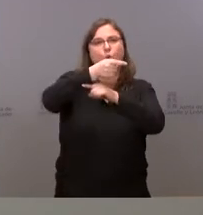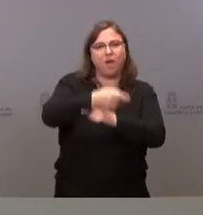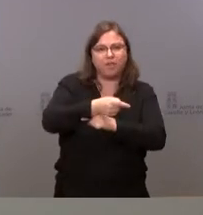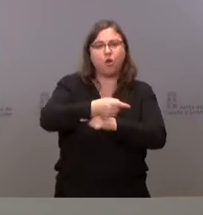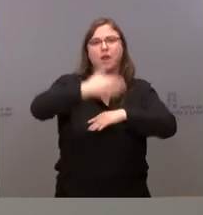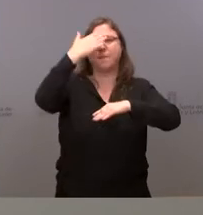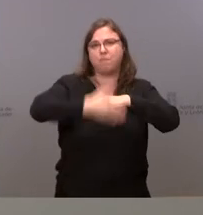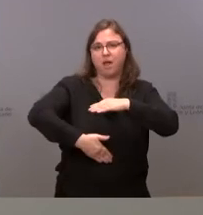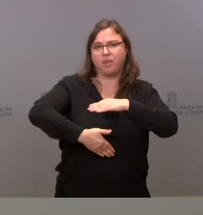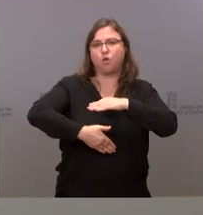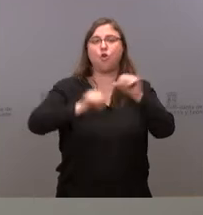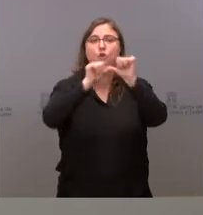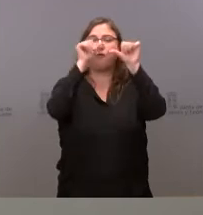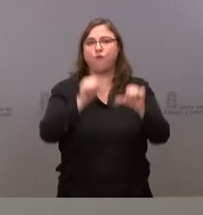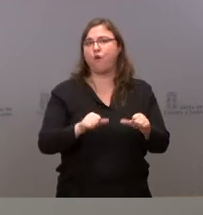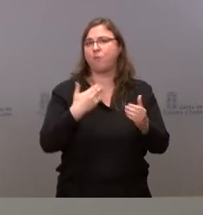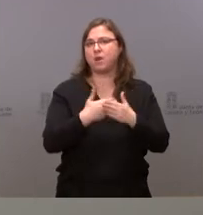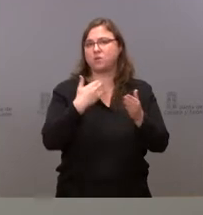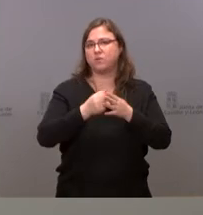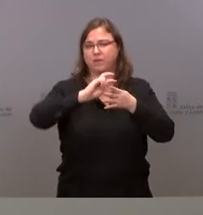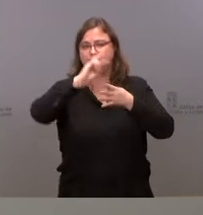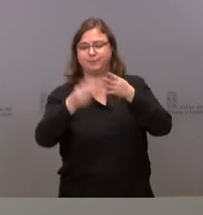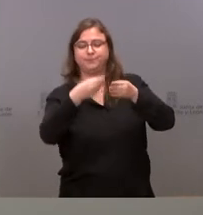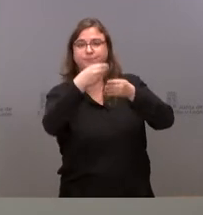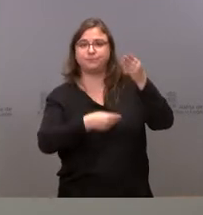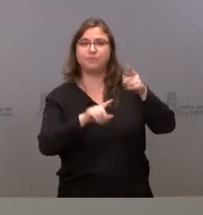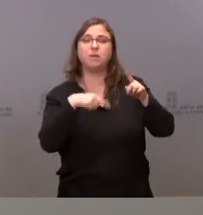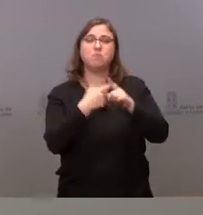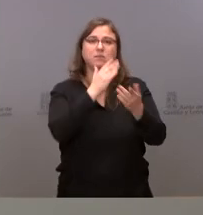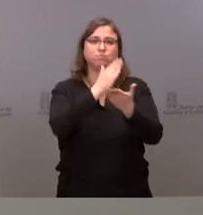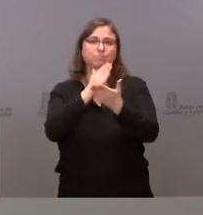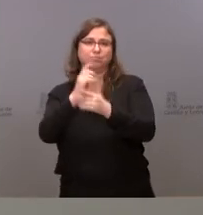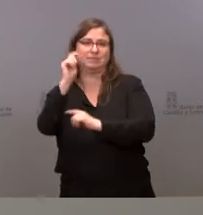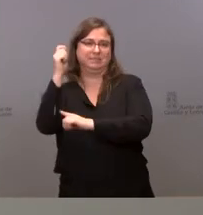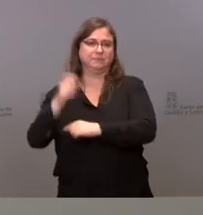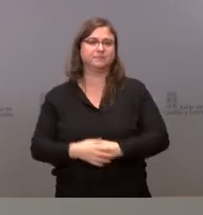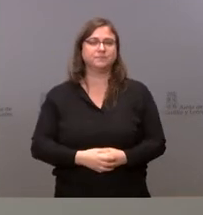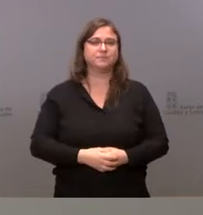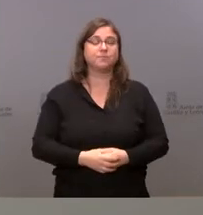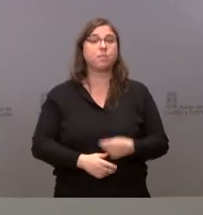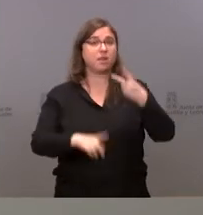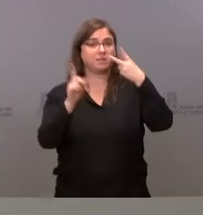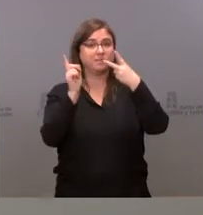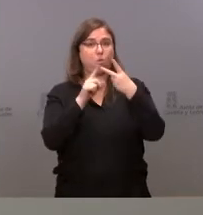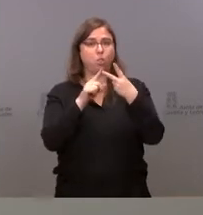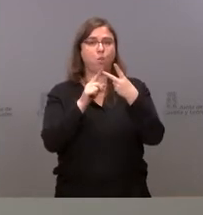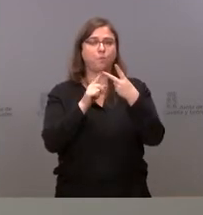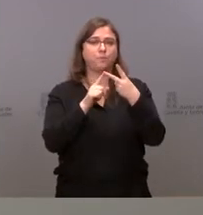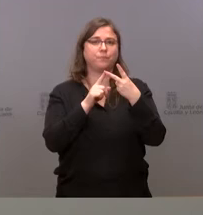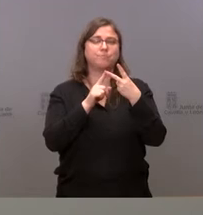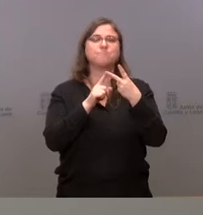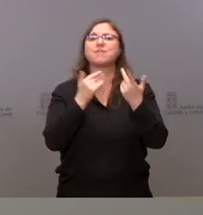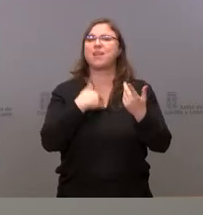ejecución, la forma de justificación o los hitos. El segundo de los acuerdos es